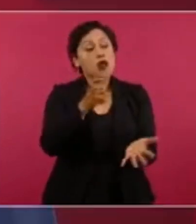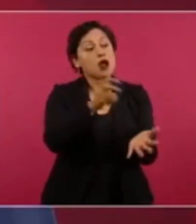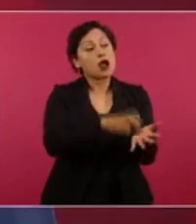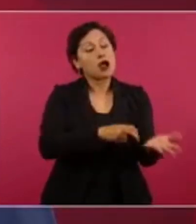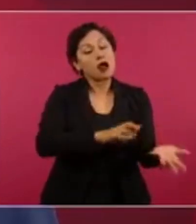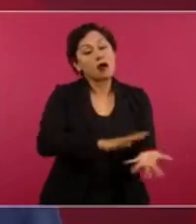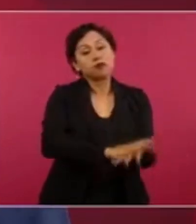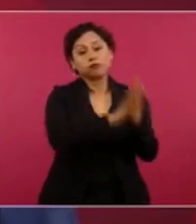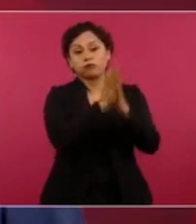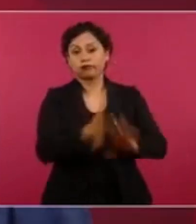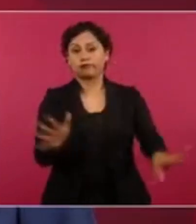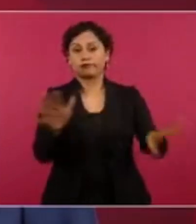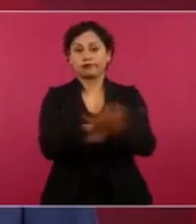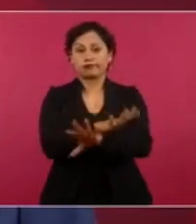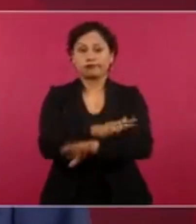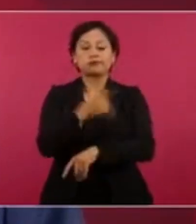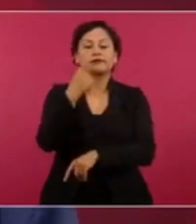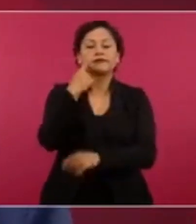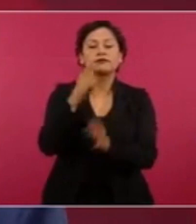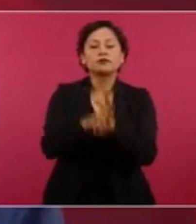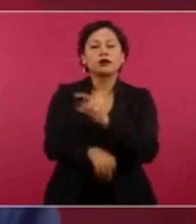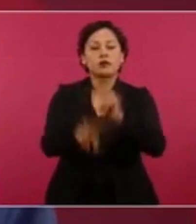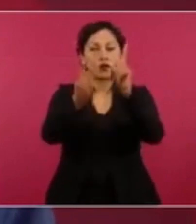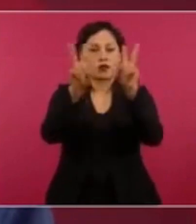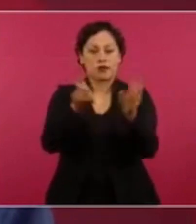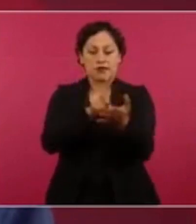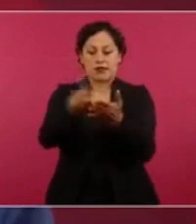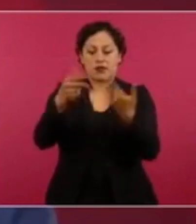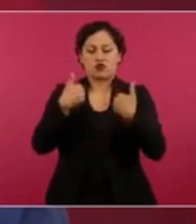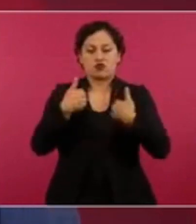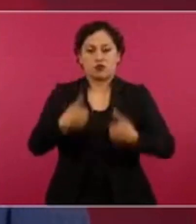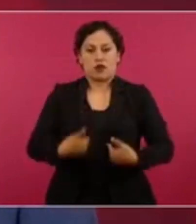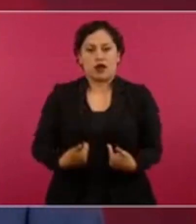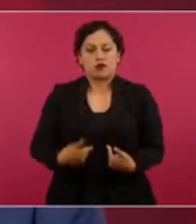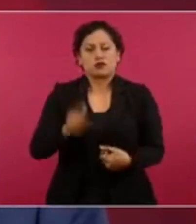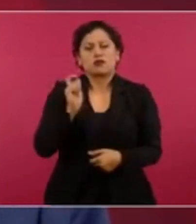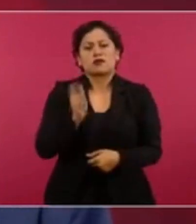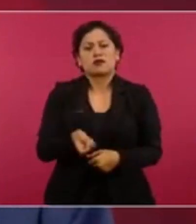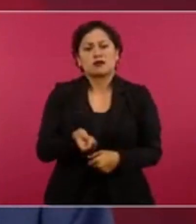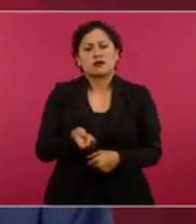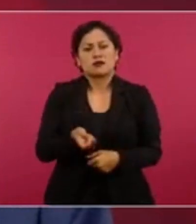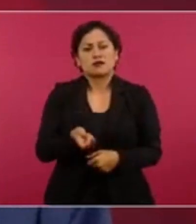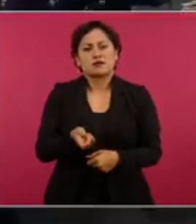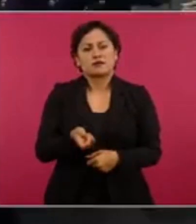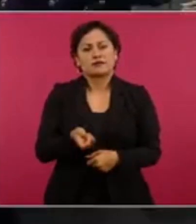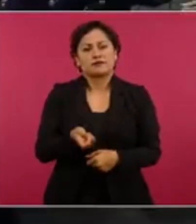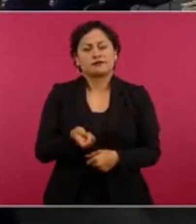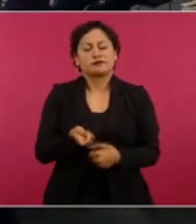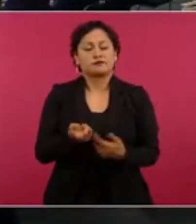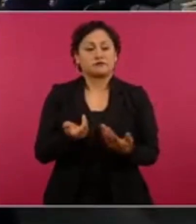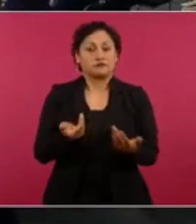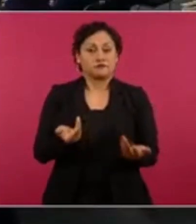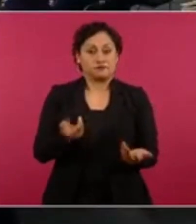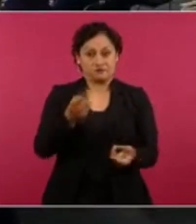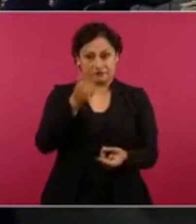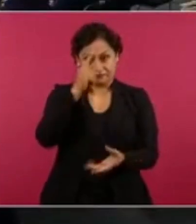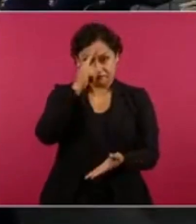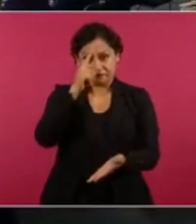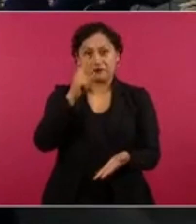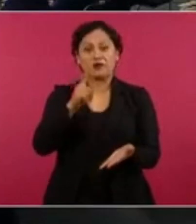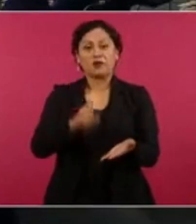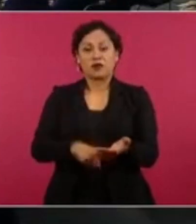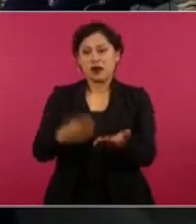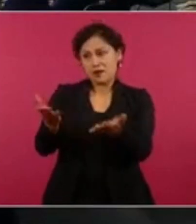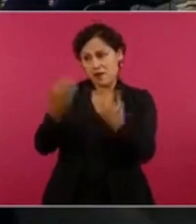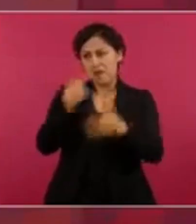El caso de derechos humanos no es estar denunciando violaciones